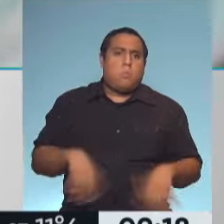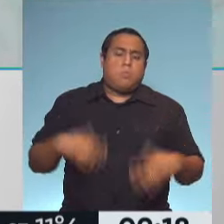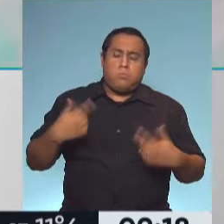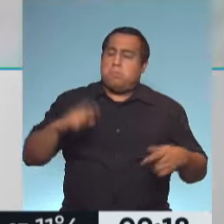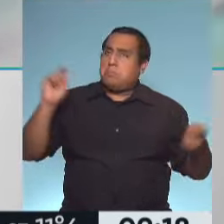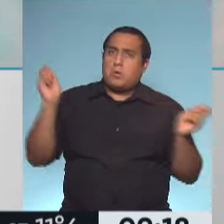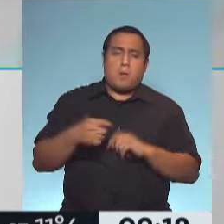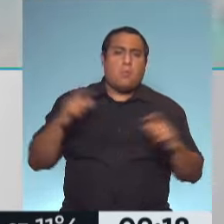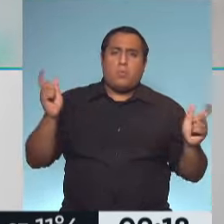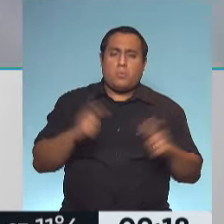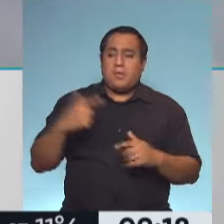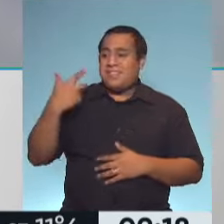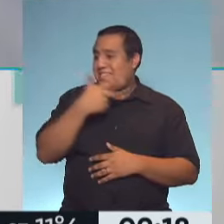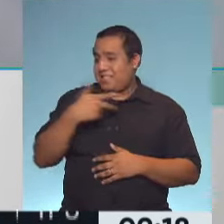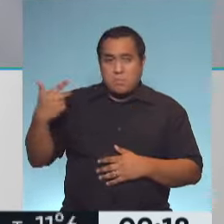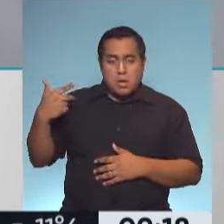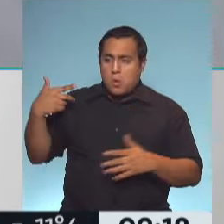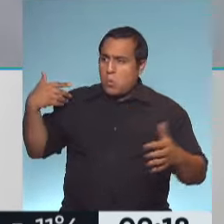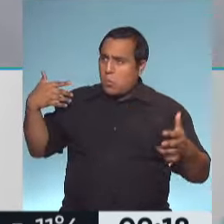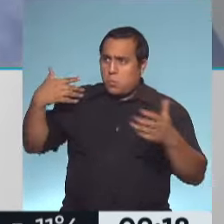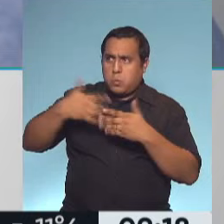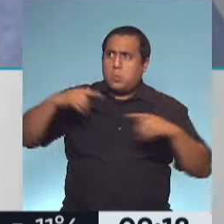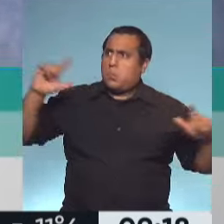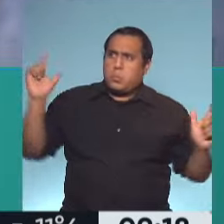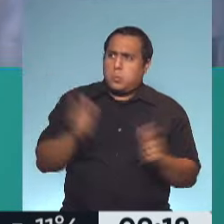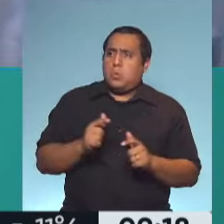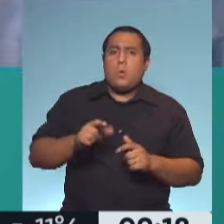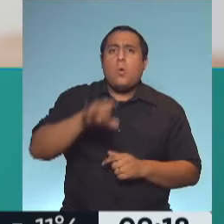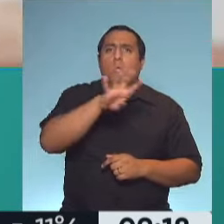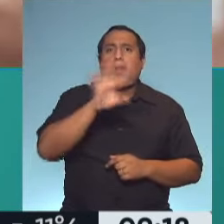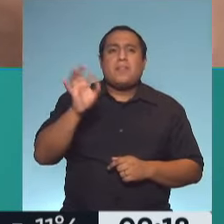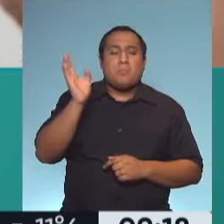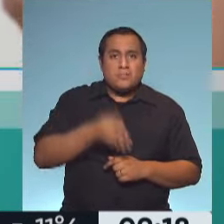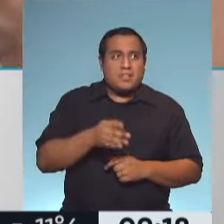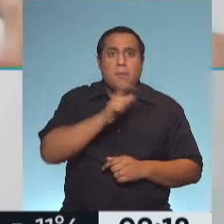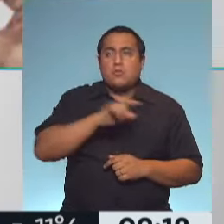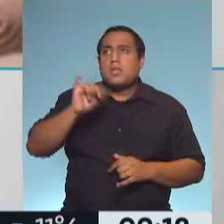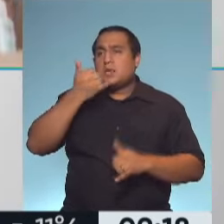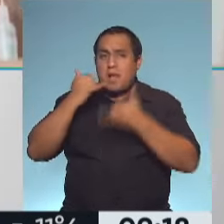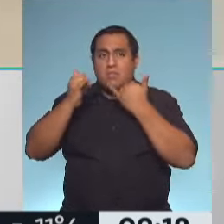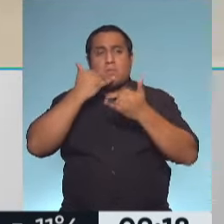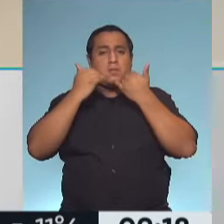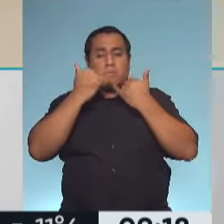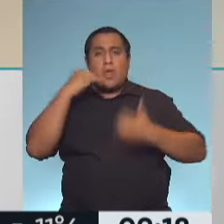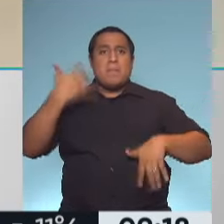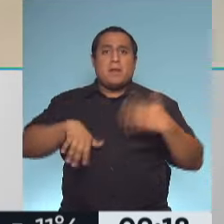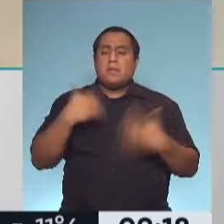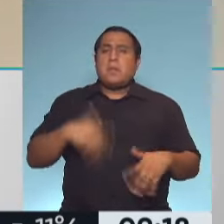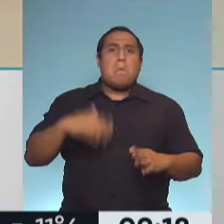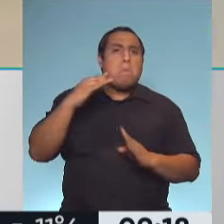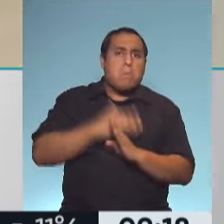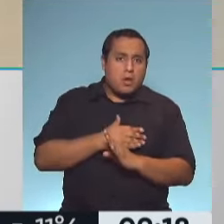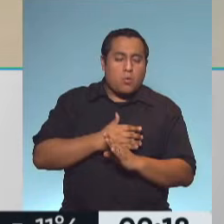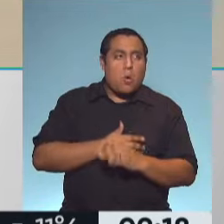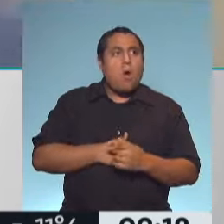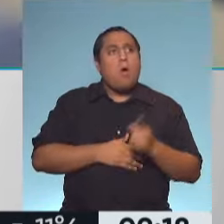continuo, porque en tres semanas de diferencia bajamos casi un 40% de la cantidad de llamadas de emergencias vinculadas a COVID. Es